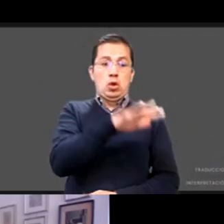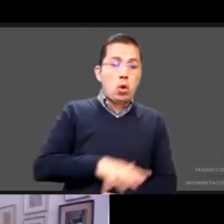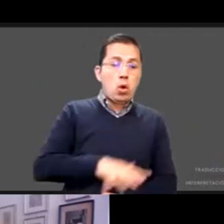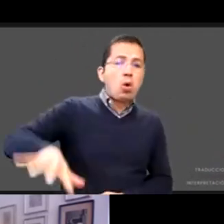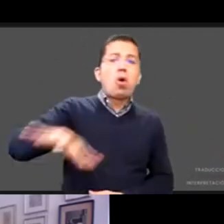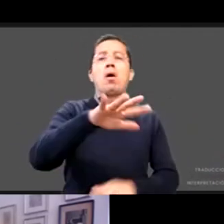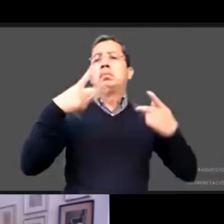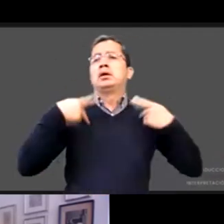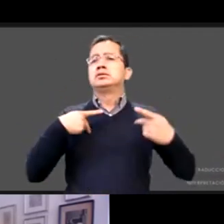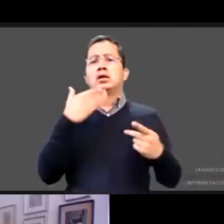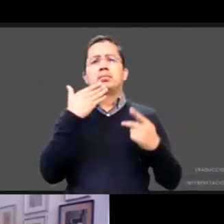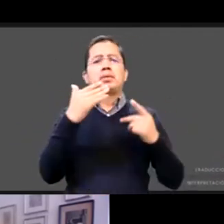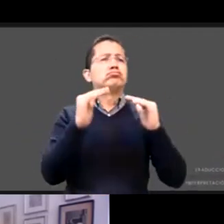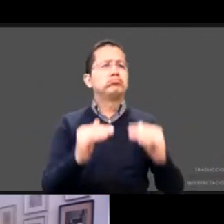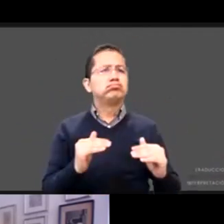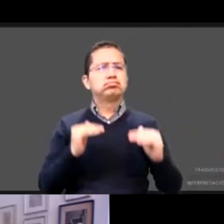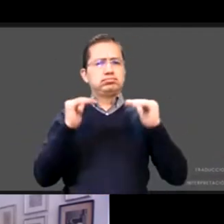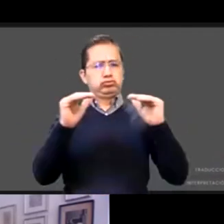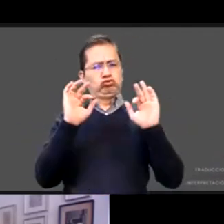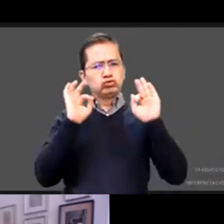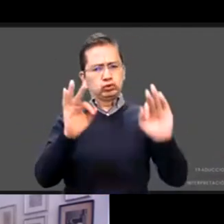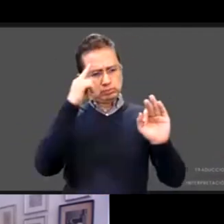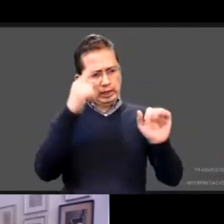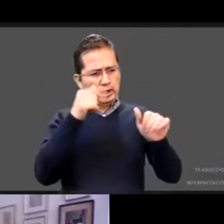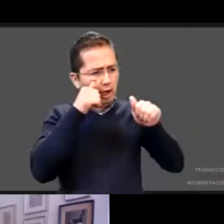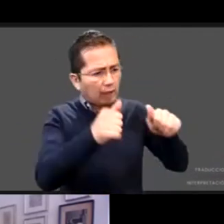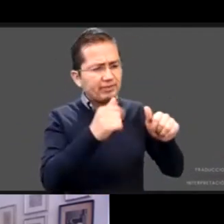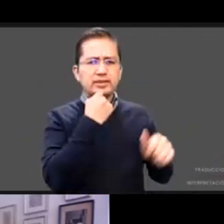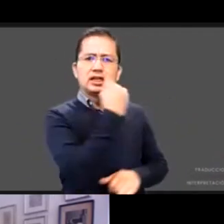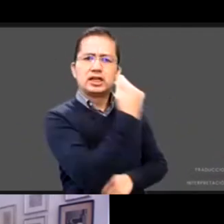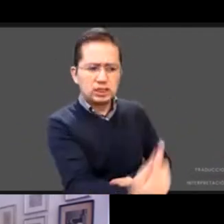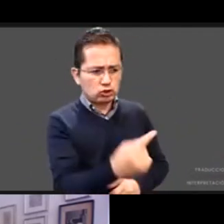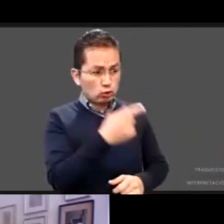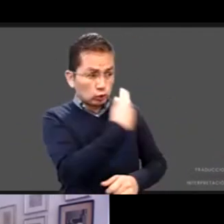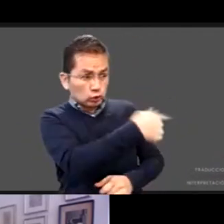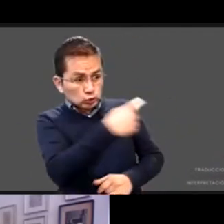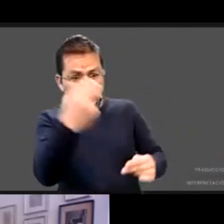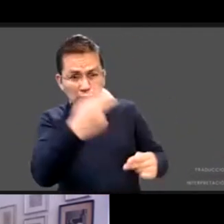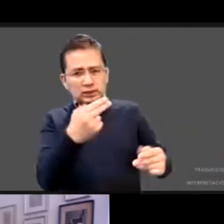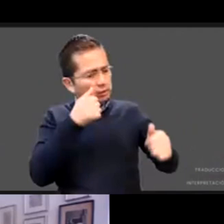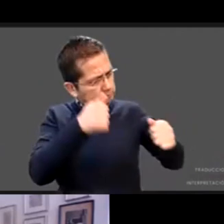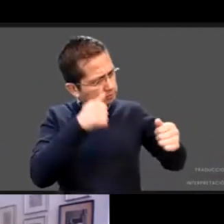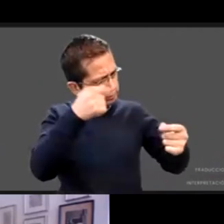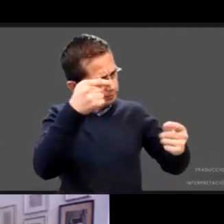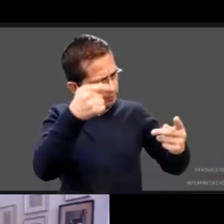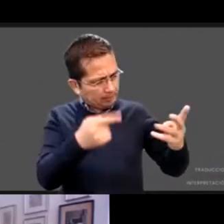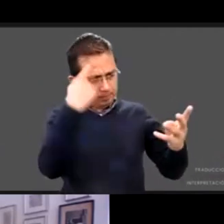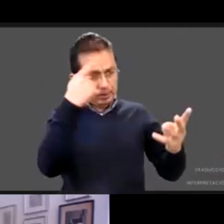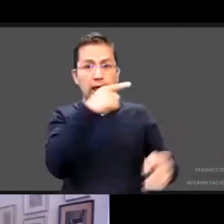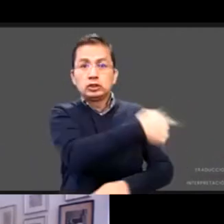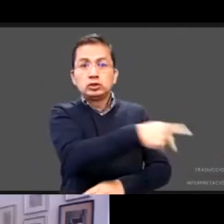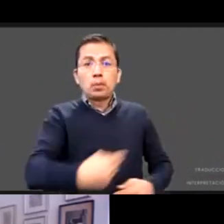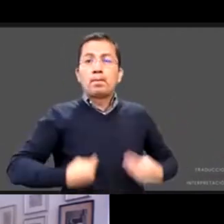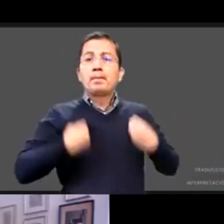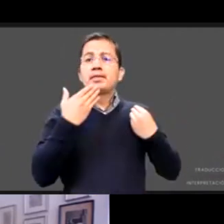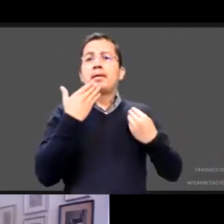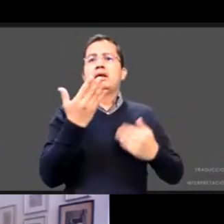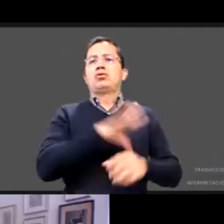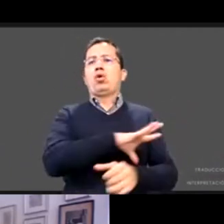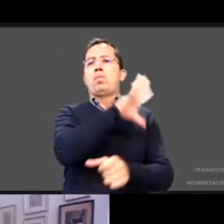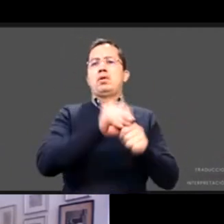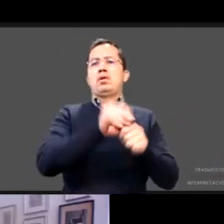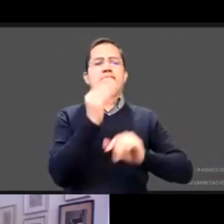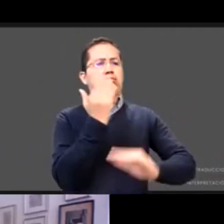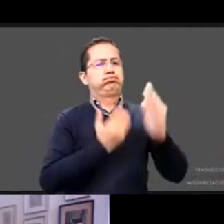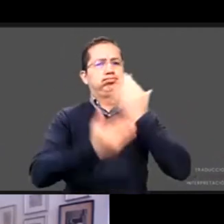altura de lo que las niñas y los niños necesitan para tener una vida digna plena y democrática antes de cerrar